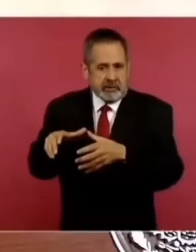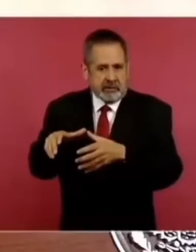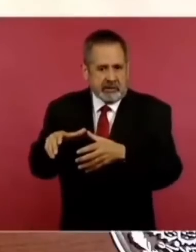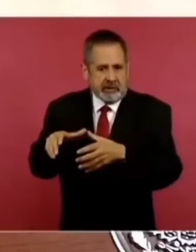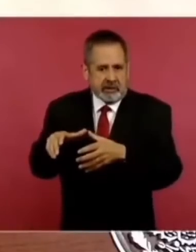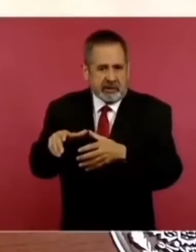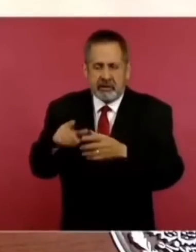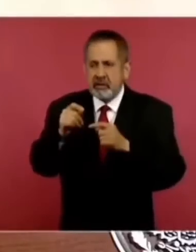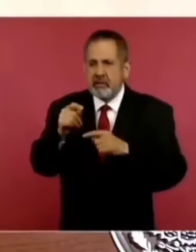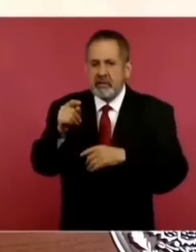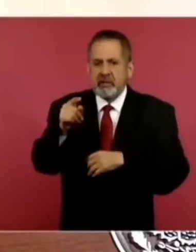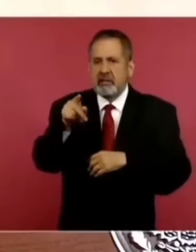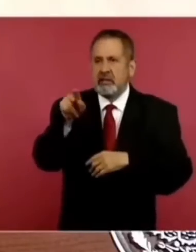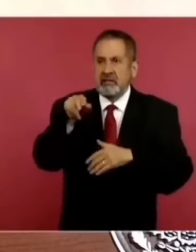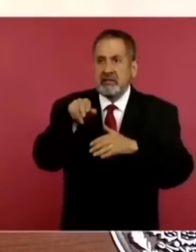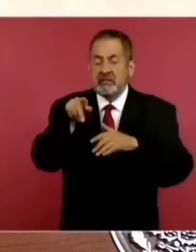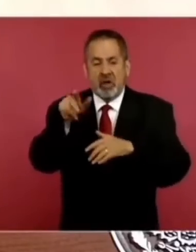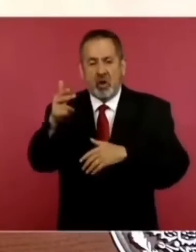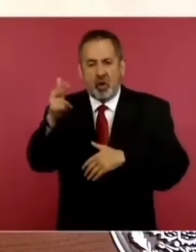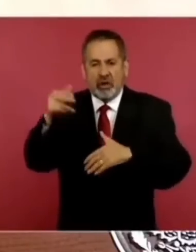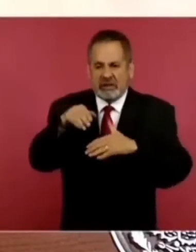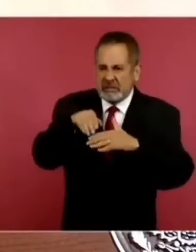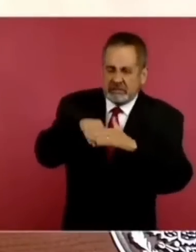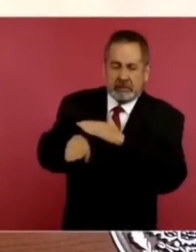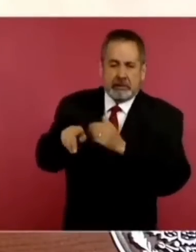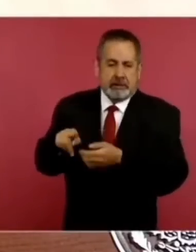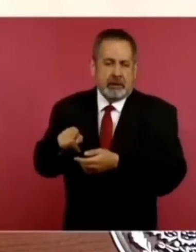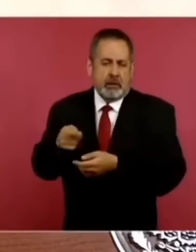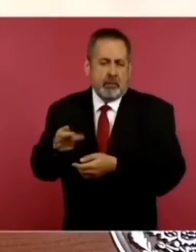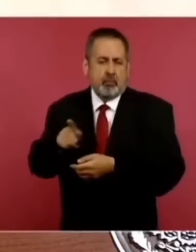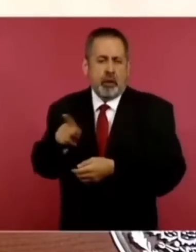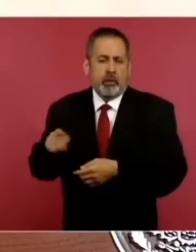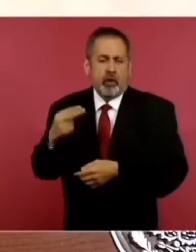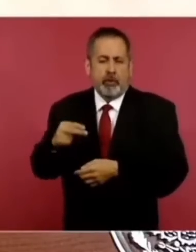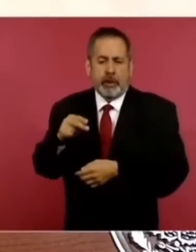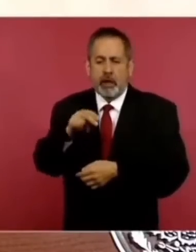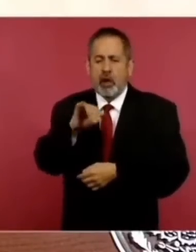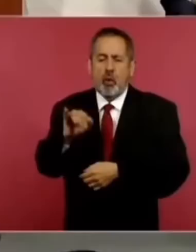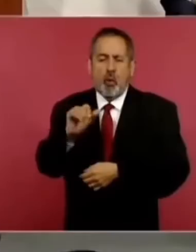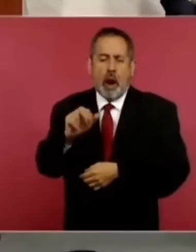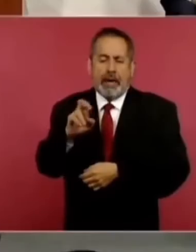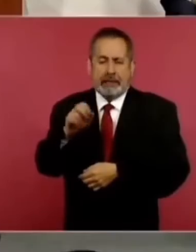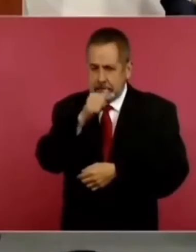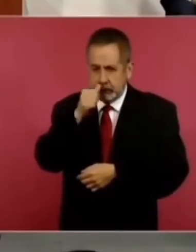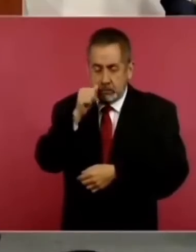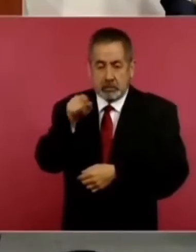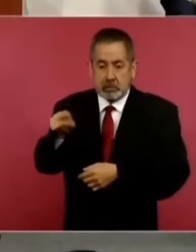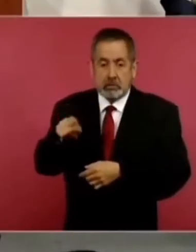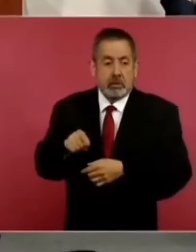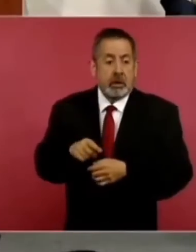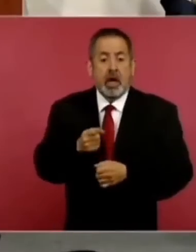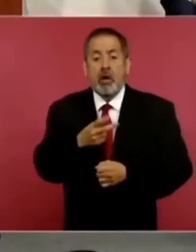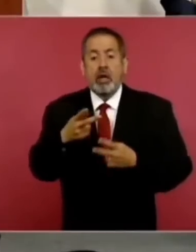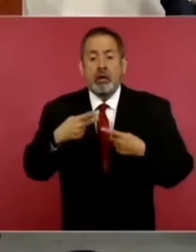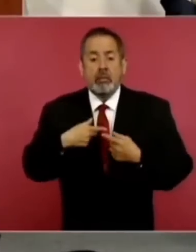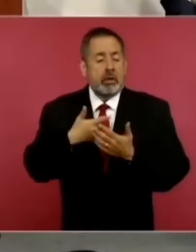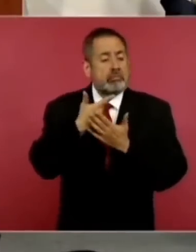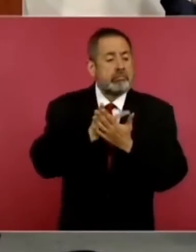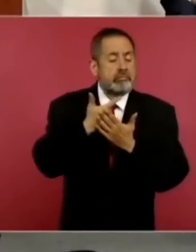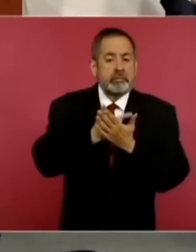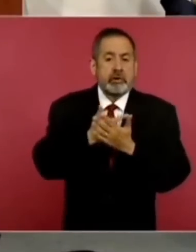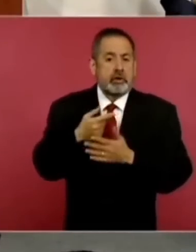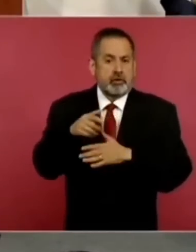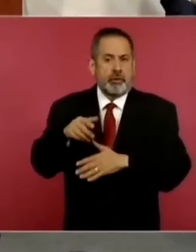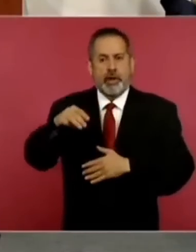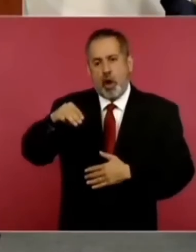entraron a un hotel en Juárez, fueron unos encuestadores de Morena,